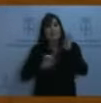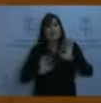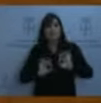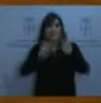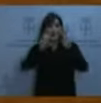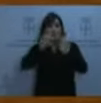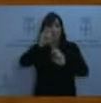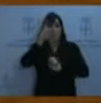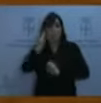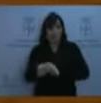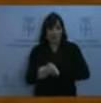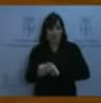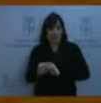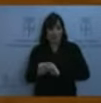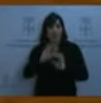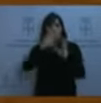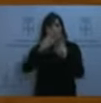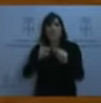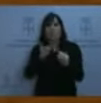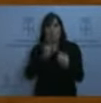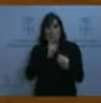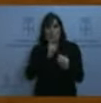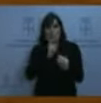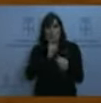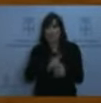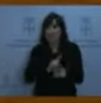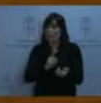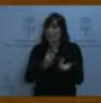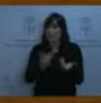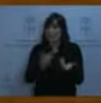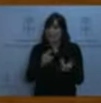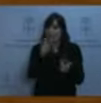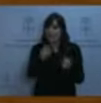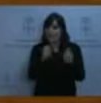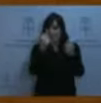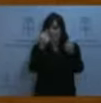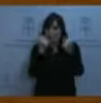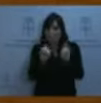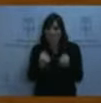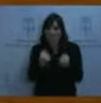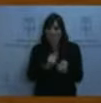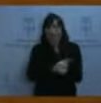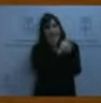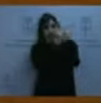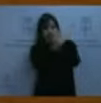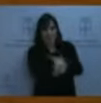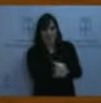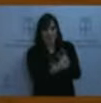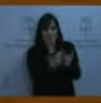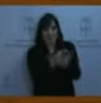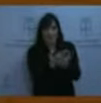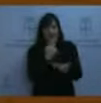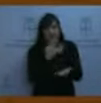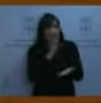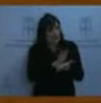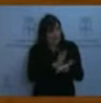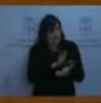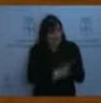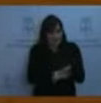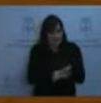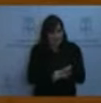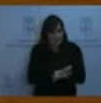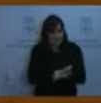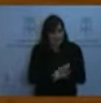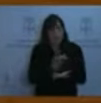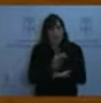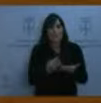al revés, todo lo contrario. Lo que se pedía en este caso era tranquilidad y examen y luz y taquígrafos.